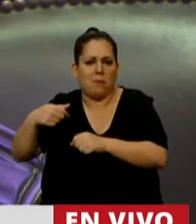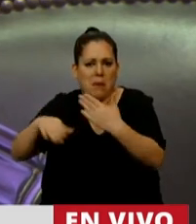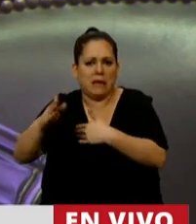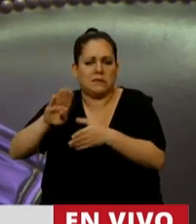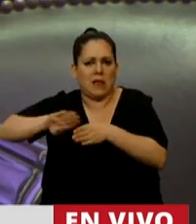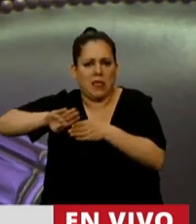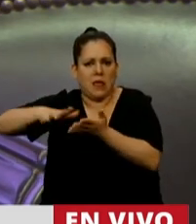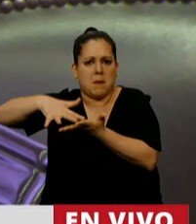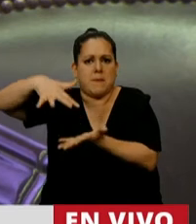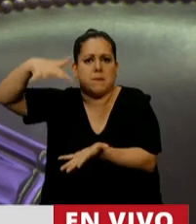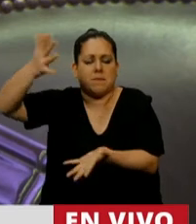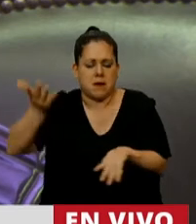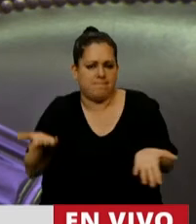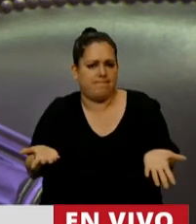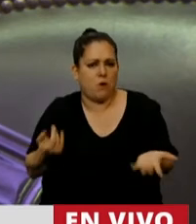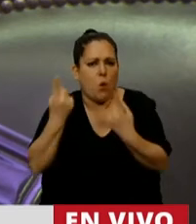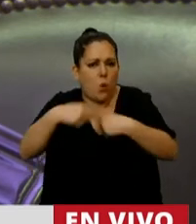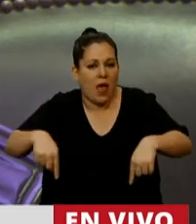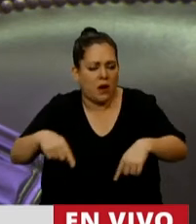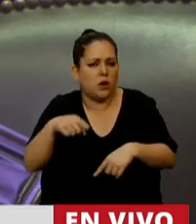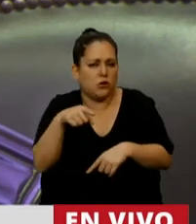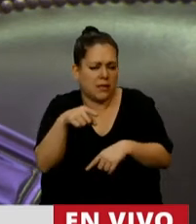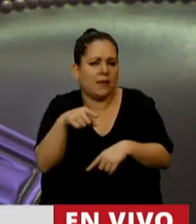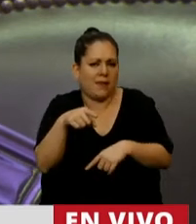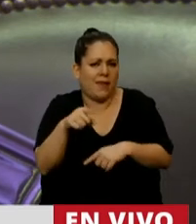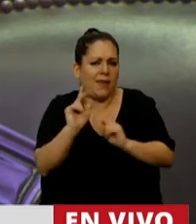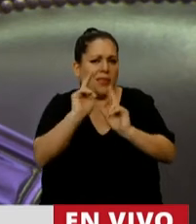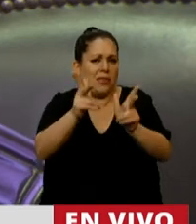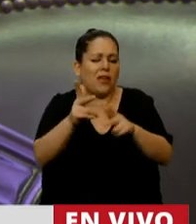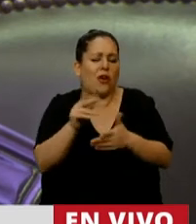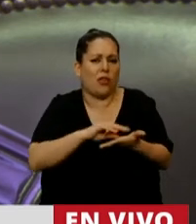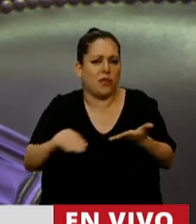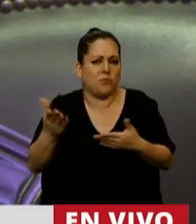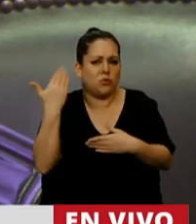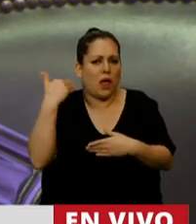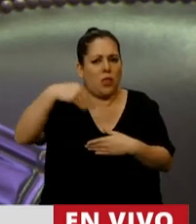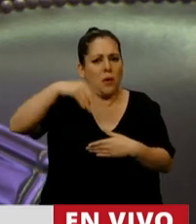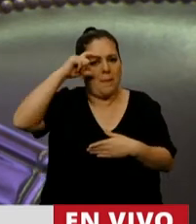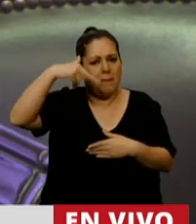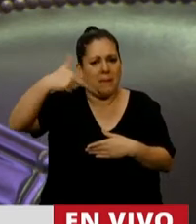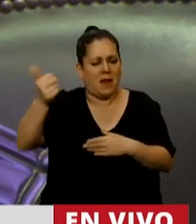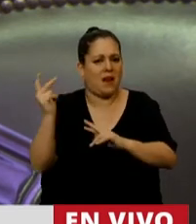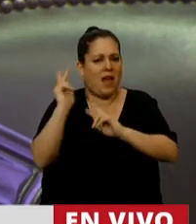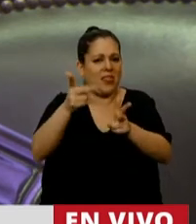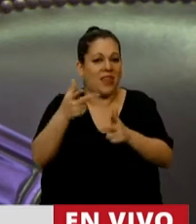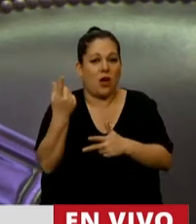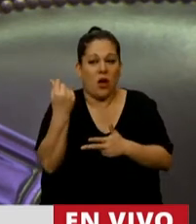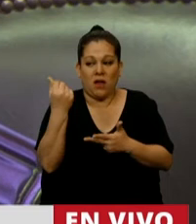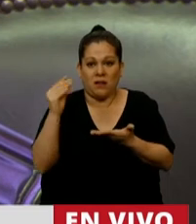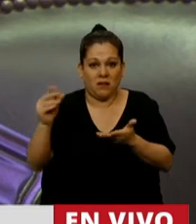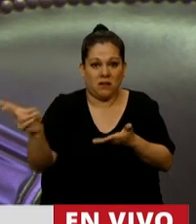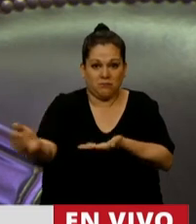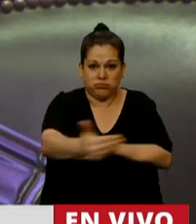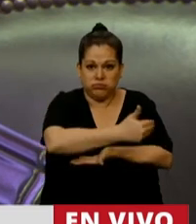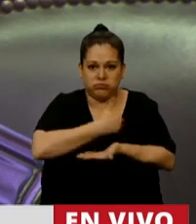Señor Presidente, una de las cosas que dijo el diputado Mena es la distribución federal de los